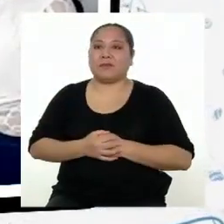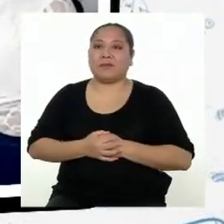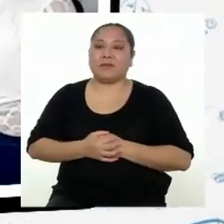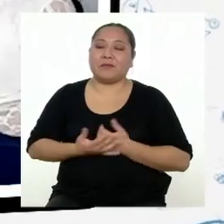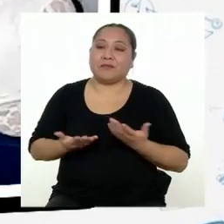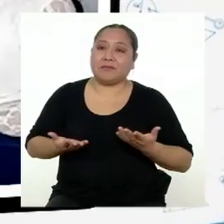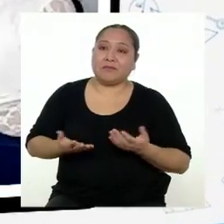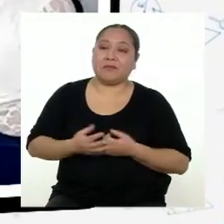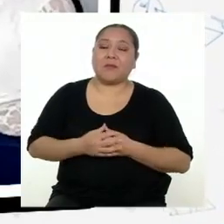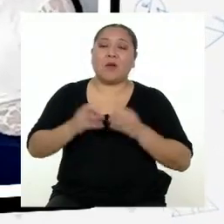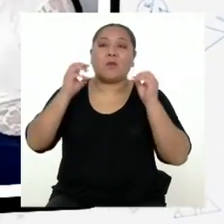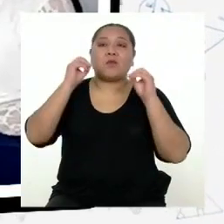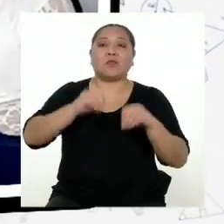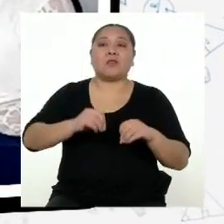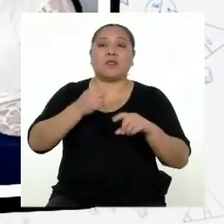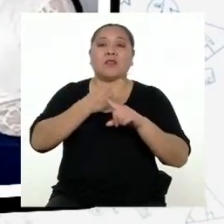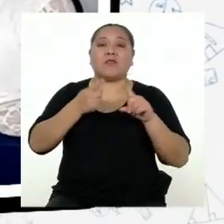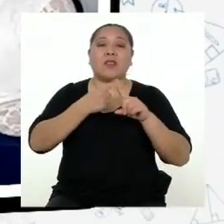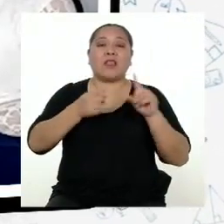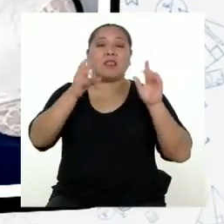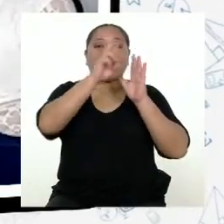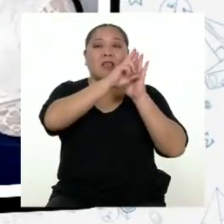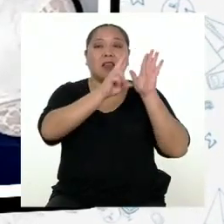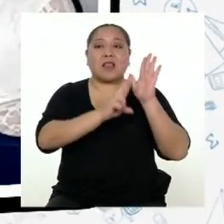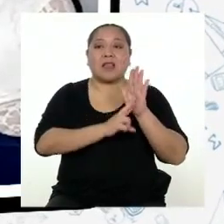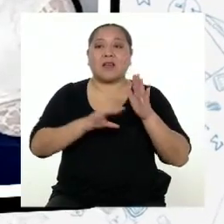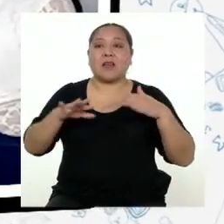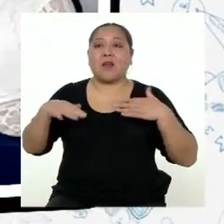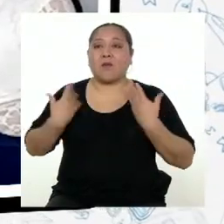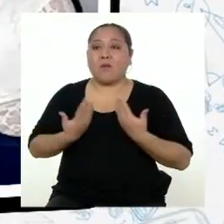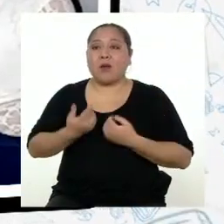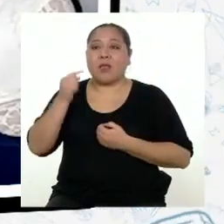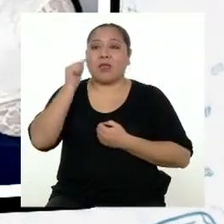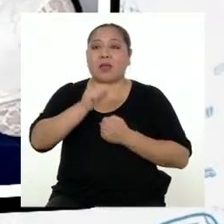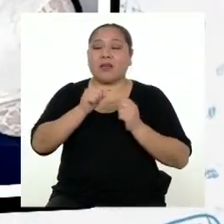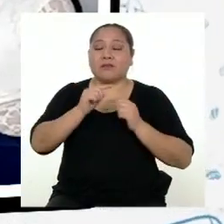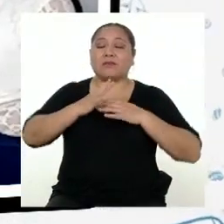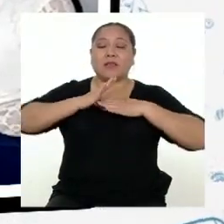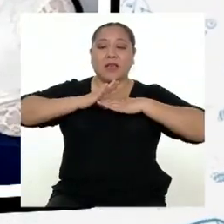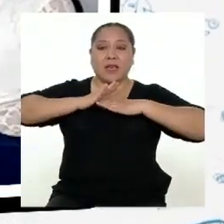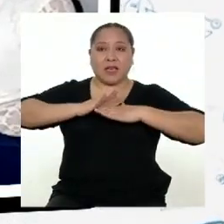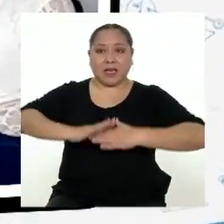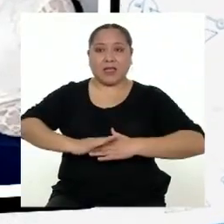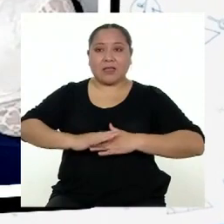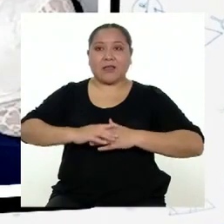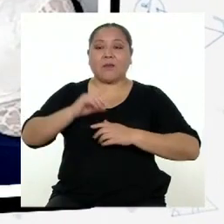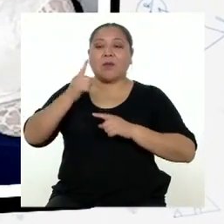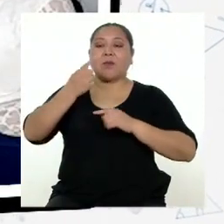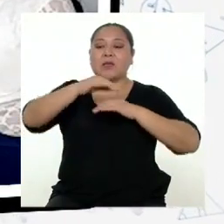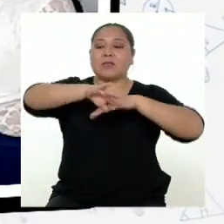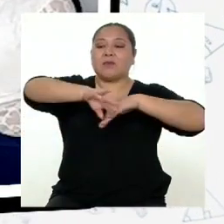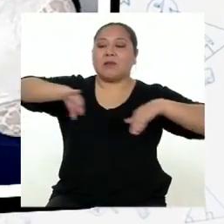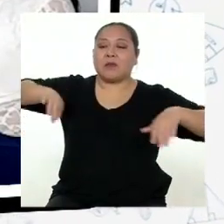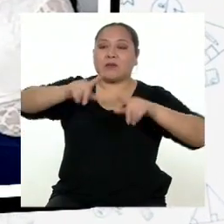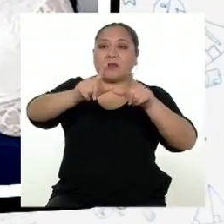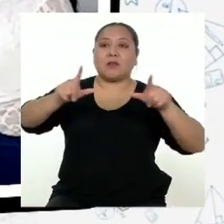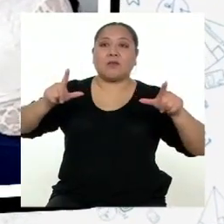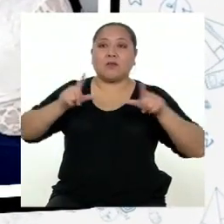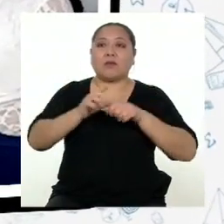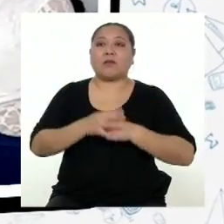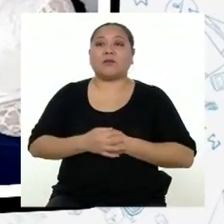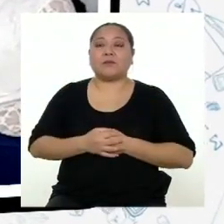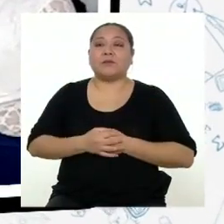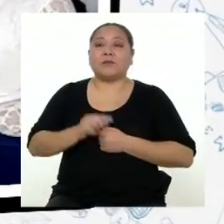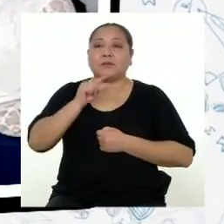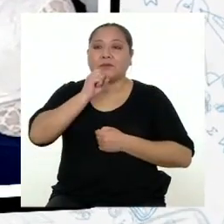establecimos distintas reglas para que puedan llevar la fiesta en paz. Primero separamos el espacio de juego del